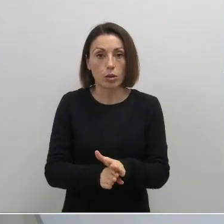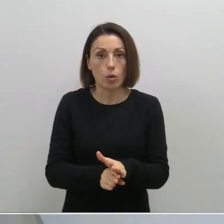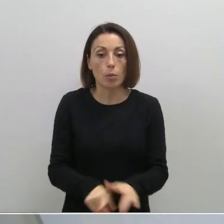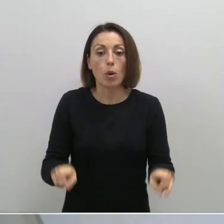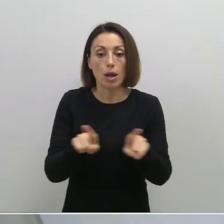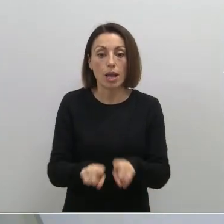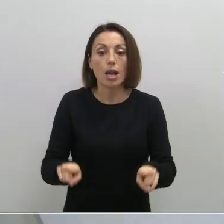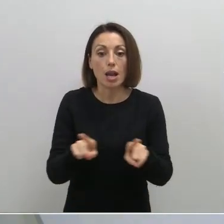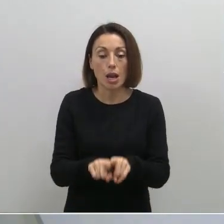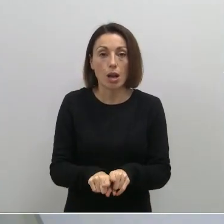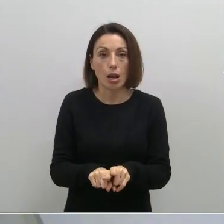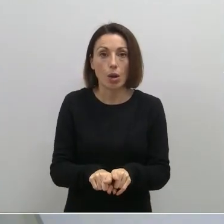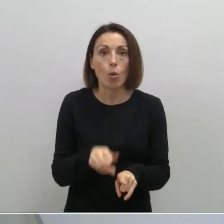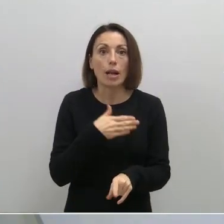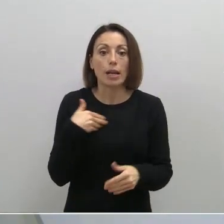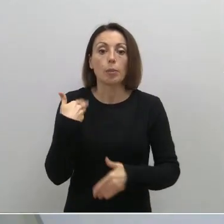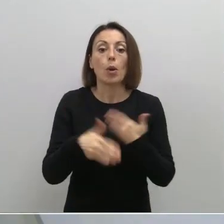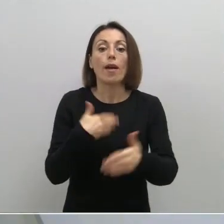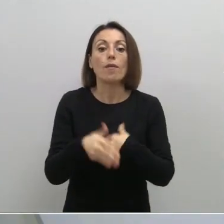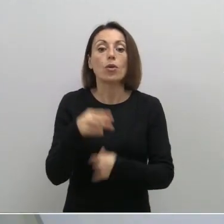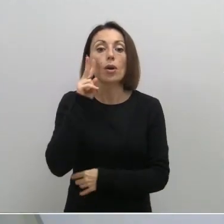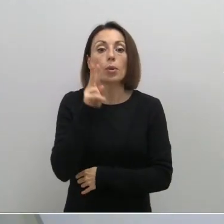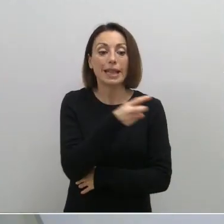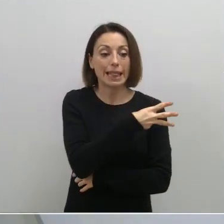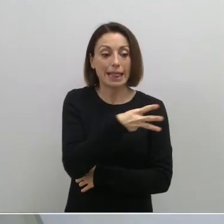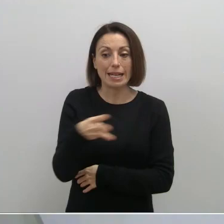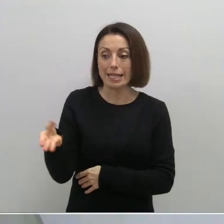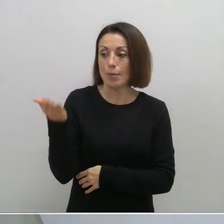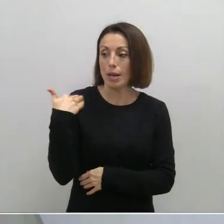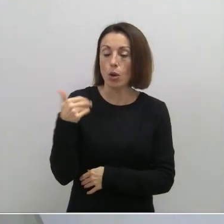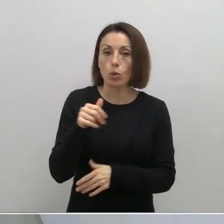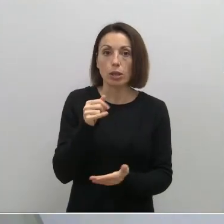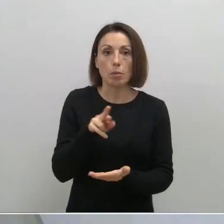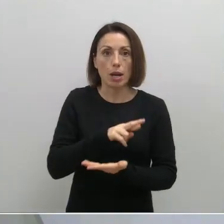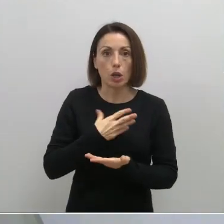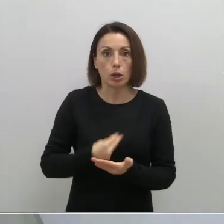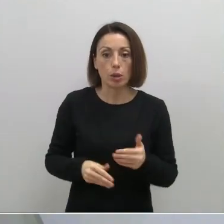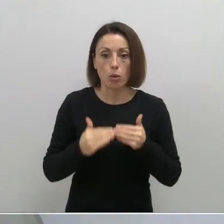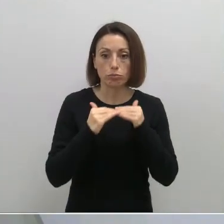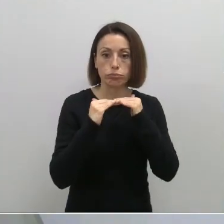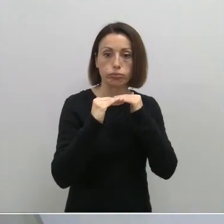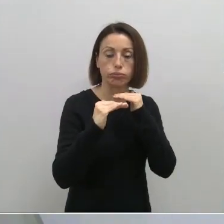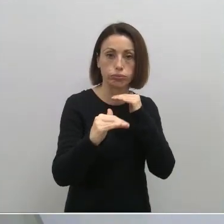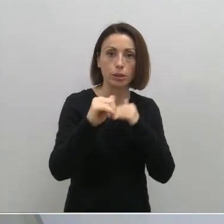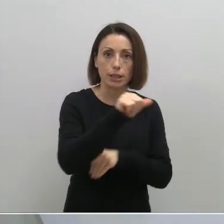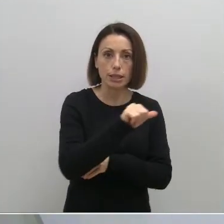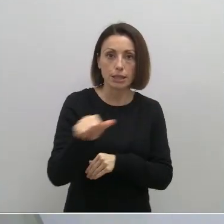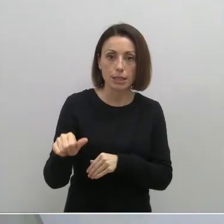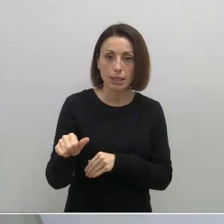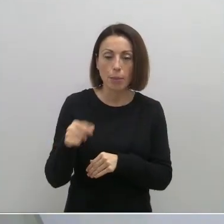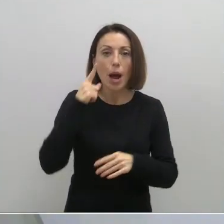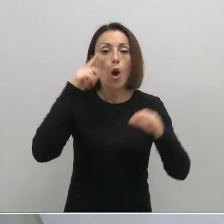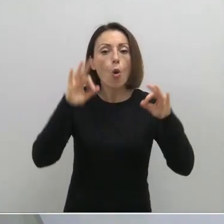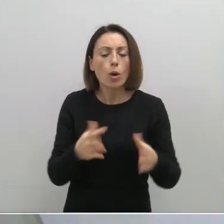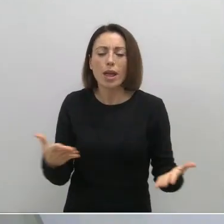y esperemos que esta evolución que hemos visto en las tres últimas semanas en la región se consolide durante esta semana, con todas las precauciones,